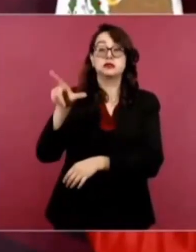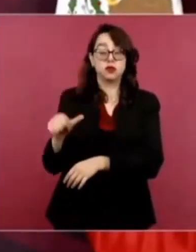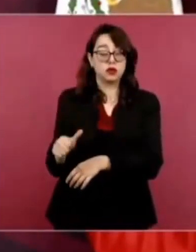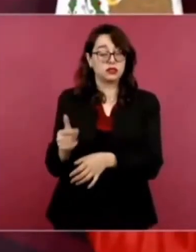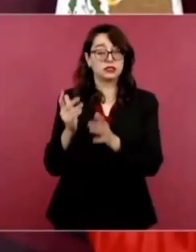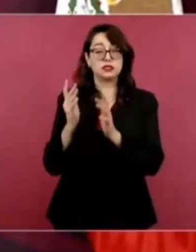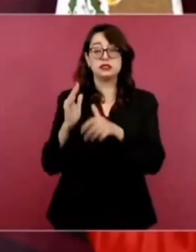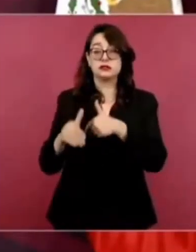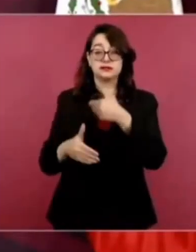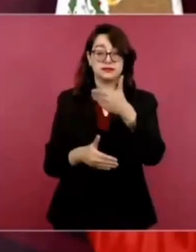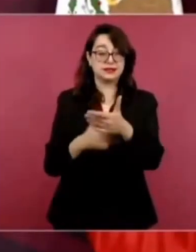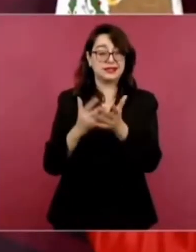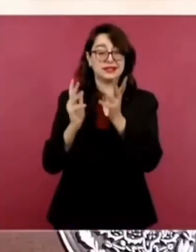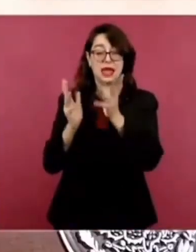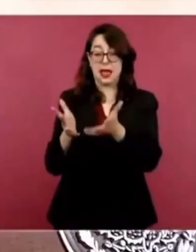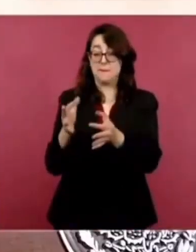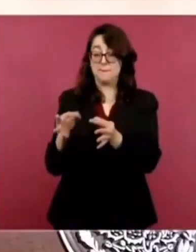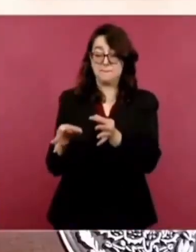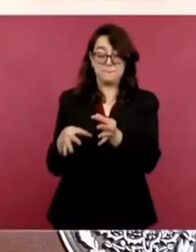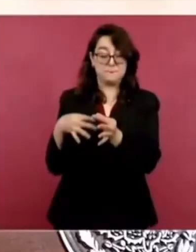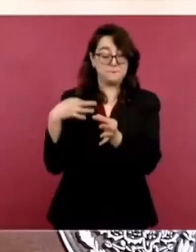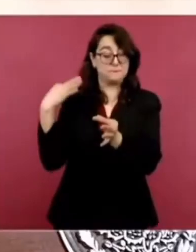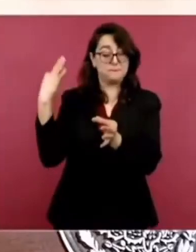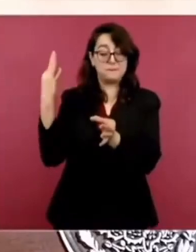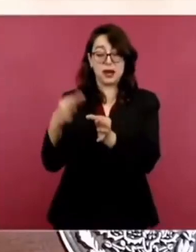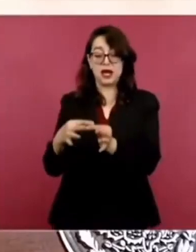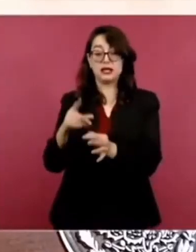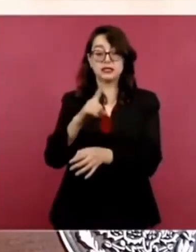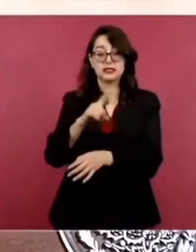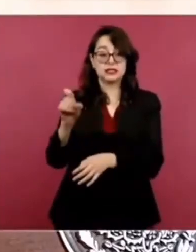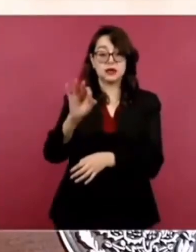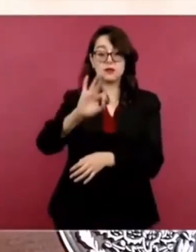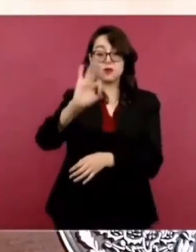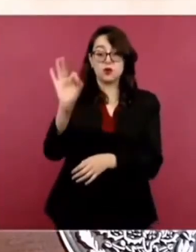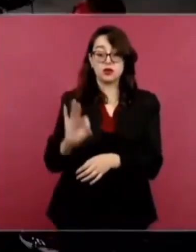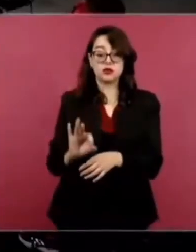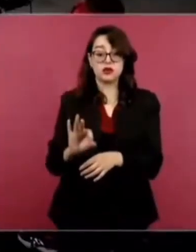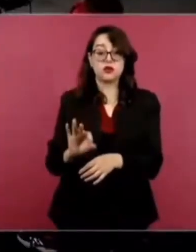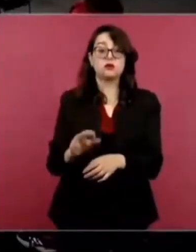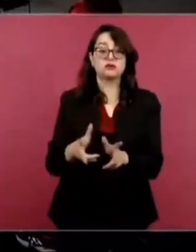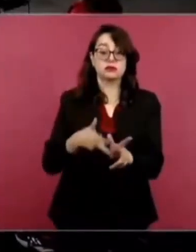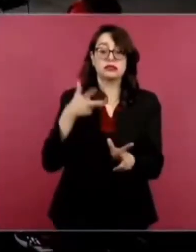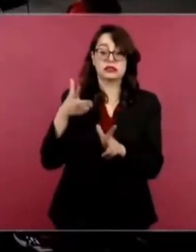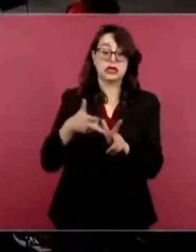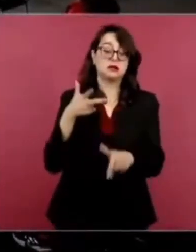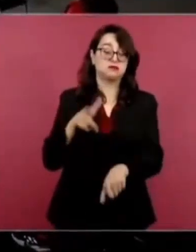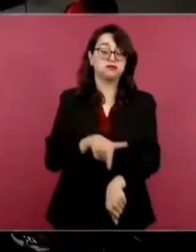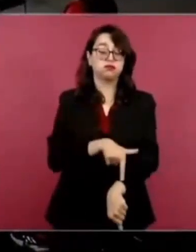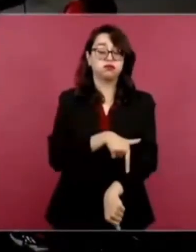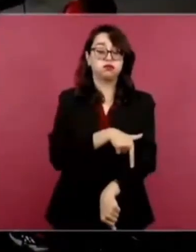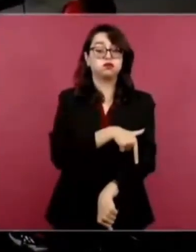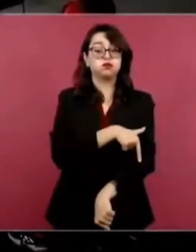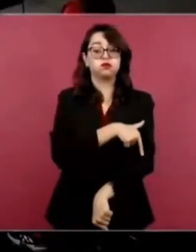extensa, más larga